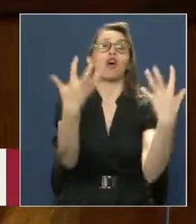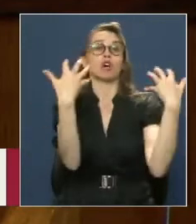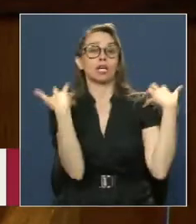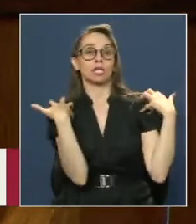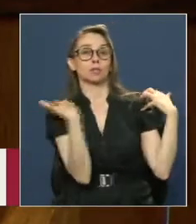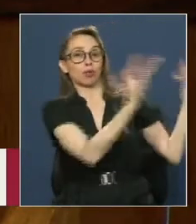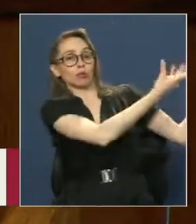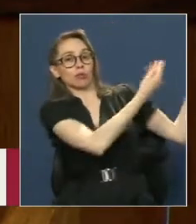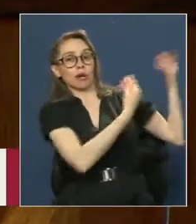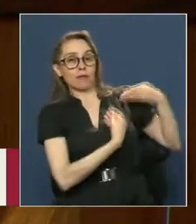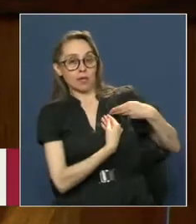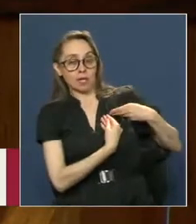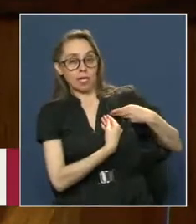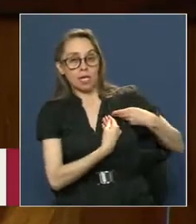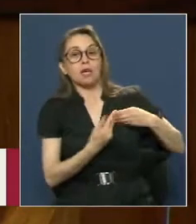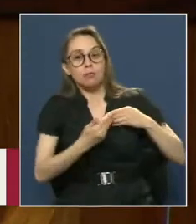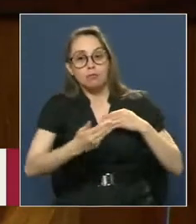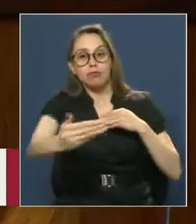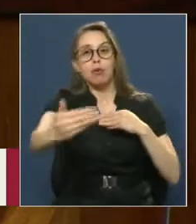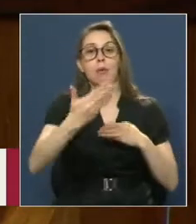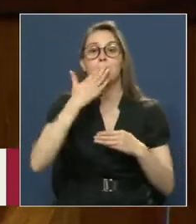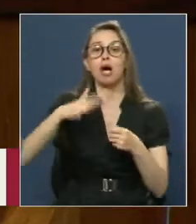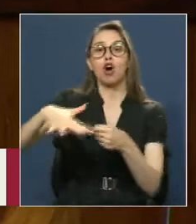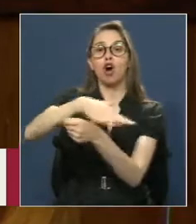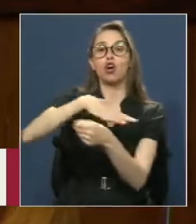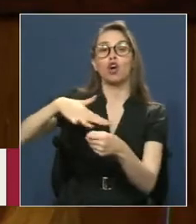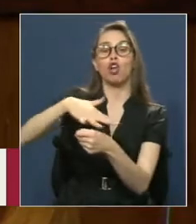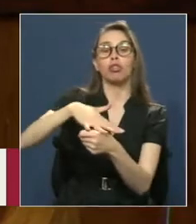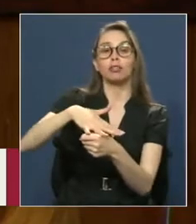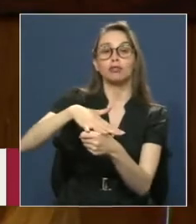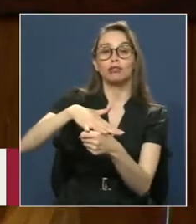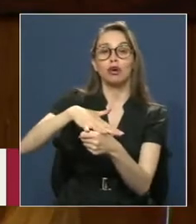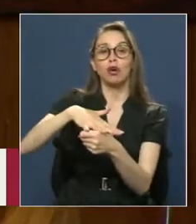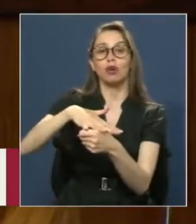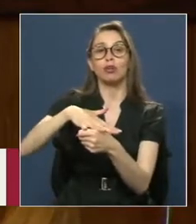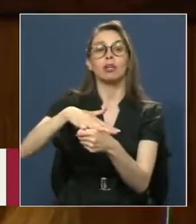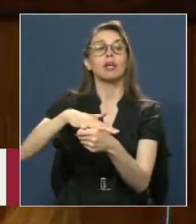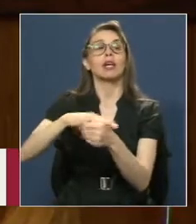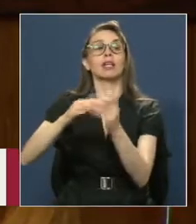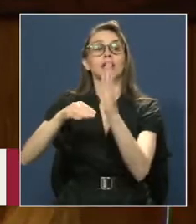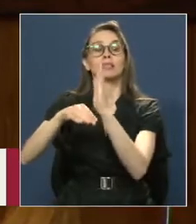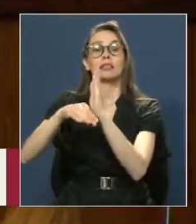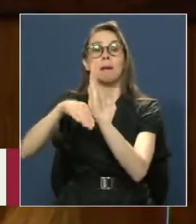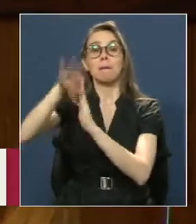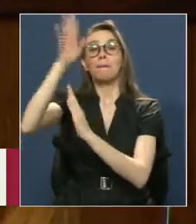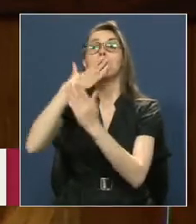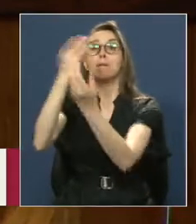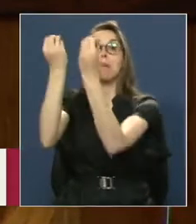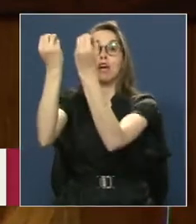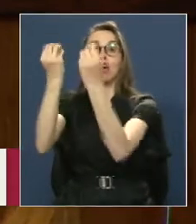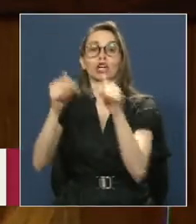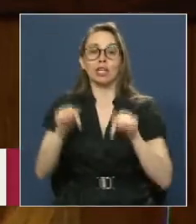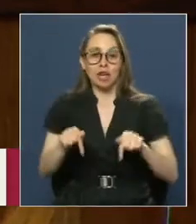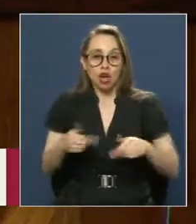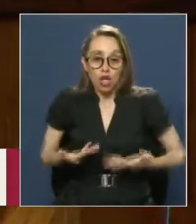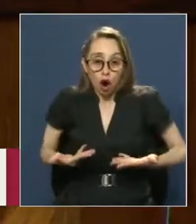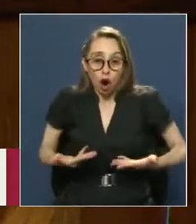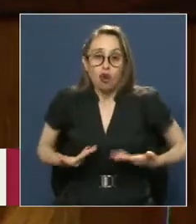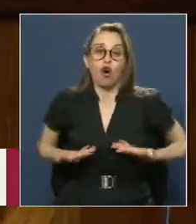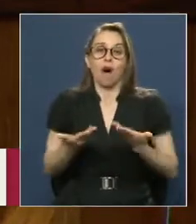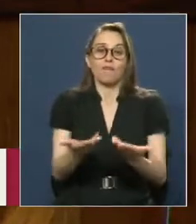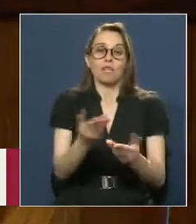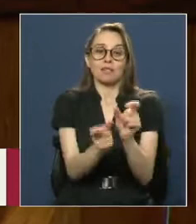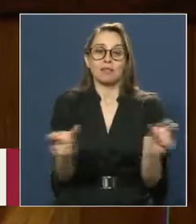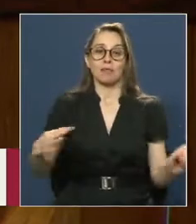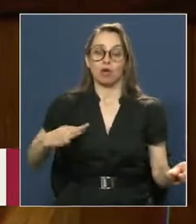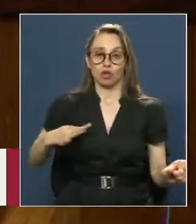De eso Buscando las mejores Condiciones Ojalá Unas por mucho Superiores A las que hoy Podemos ofrecer Como ciudadanos Y como